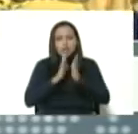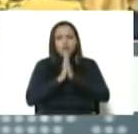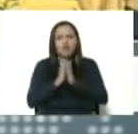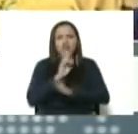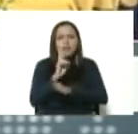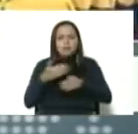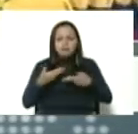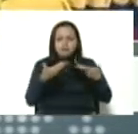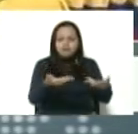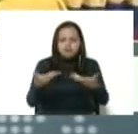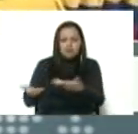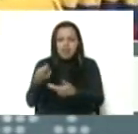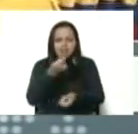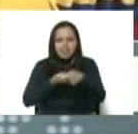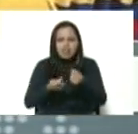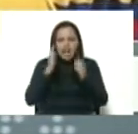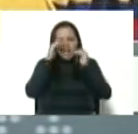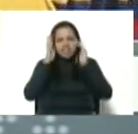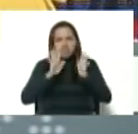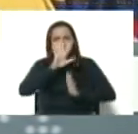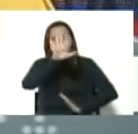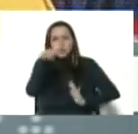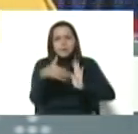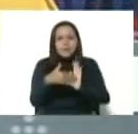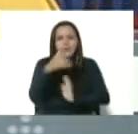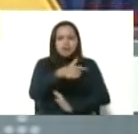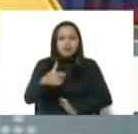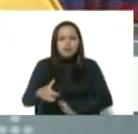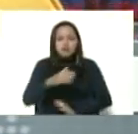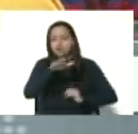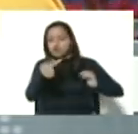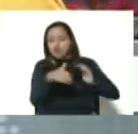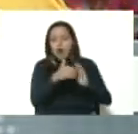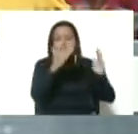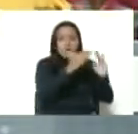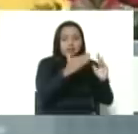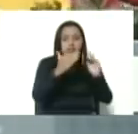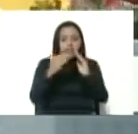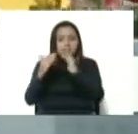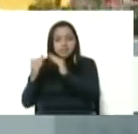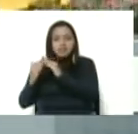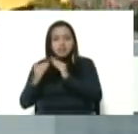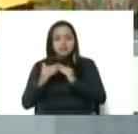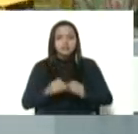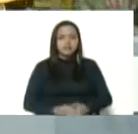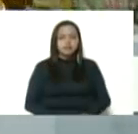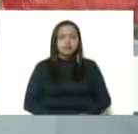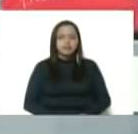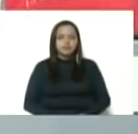inmediata para atender estos 5.000 casos, casa por casa, caso por caso.